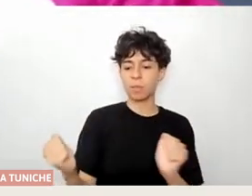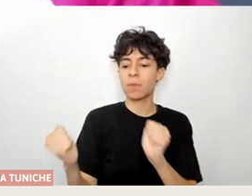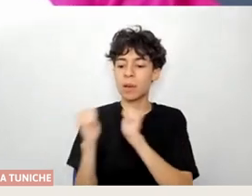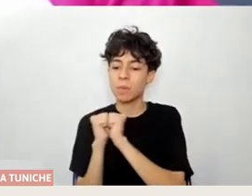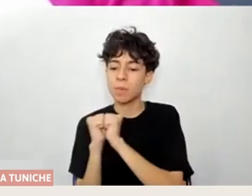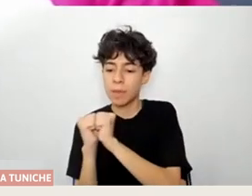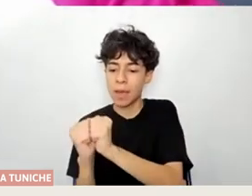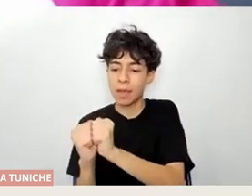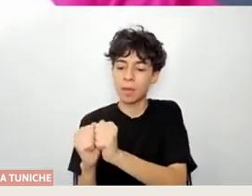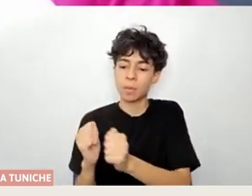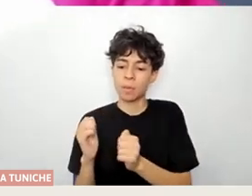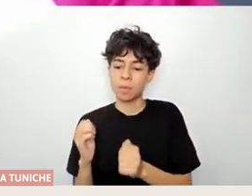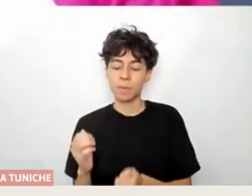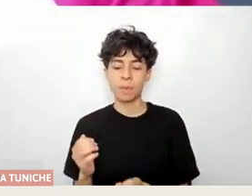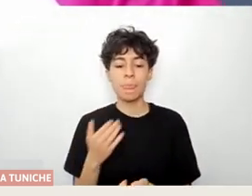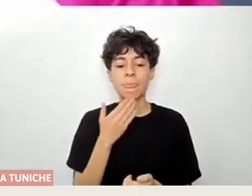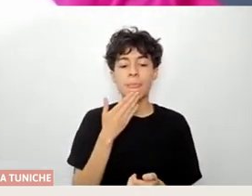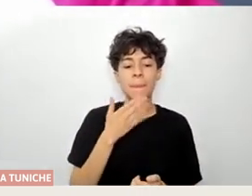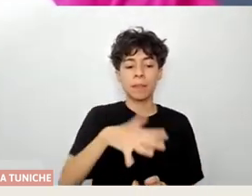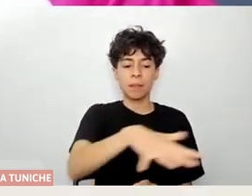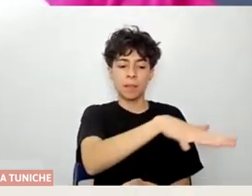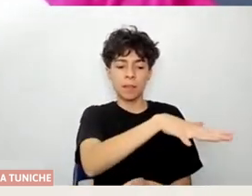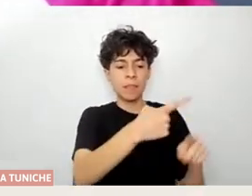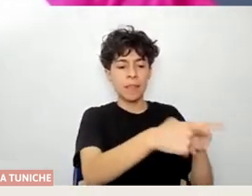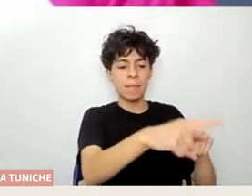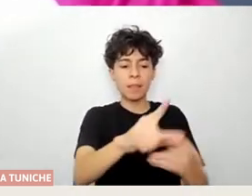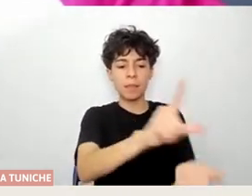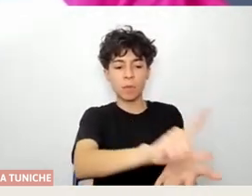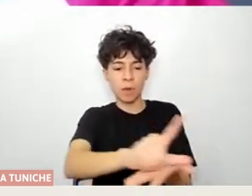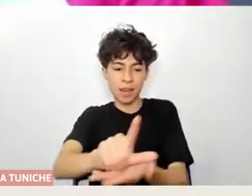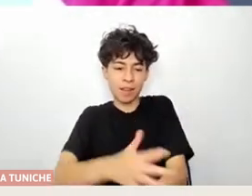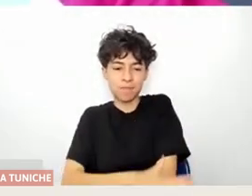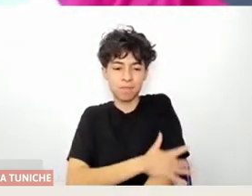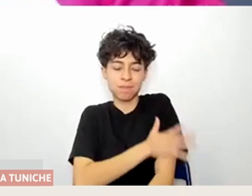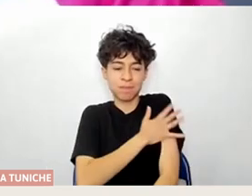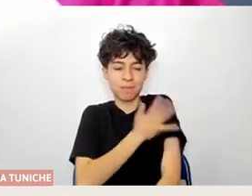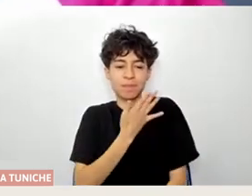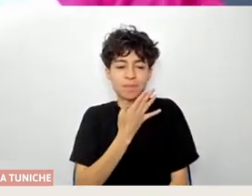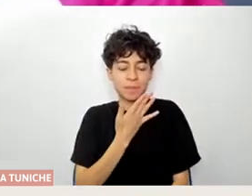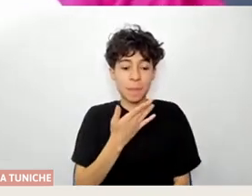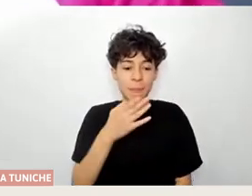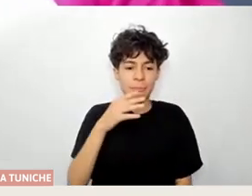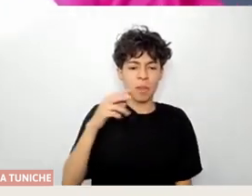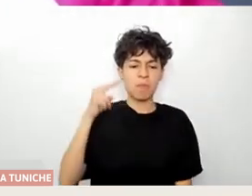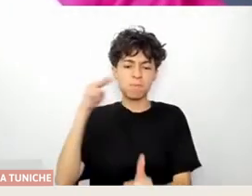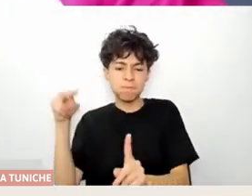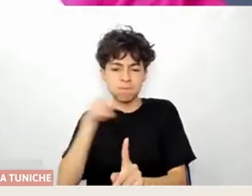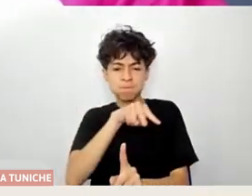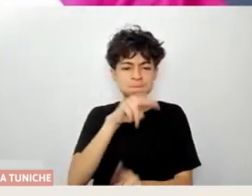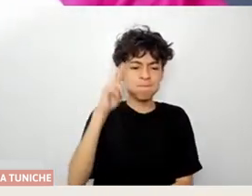cada territorio. Es tremenda la forma de analizar, pues, son tremendos los resultados que hoy nos comparten.